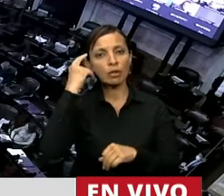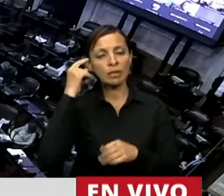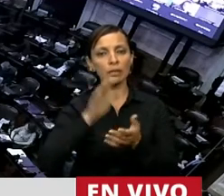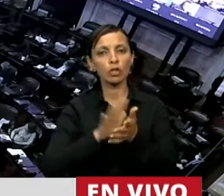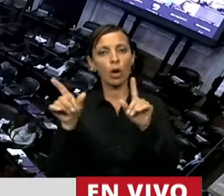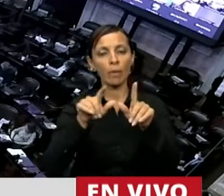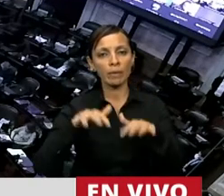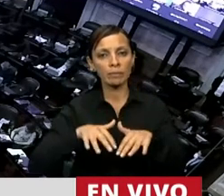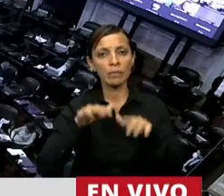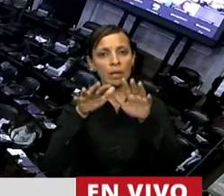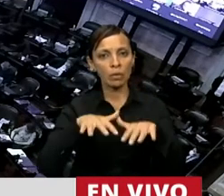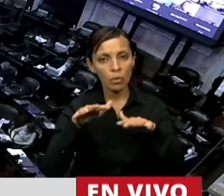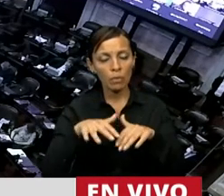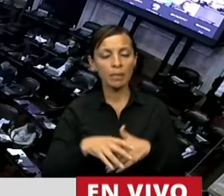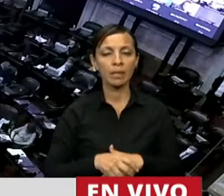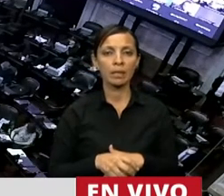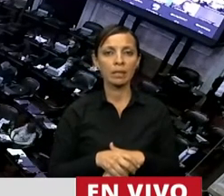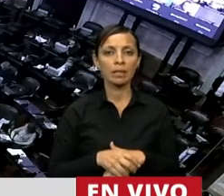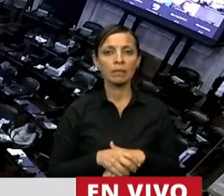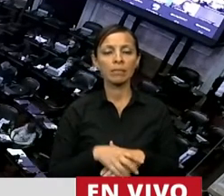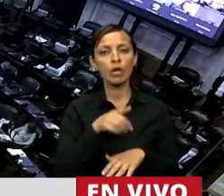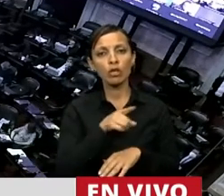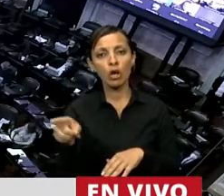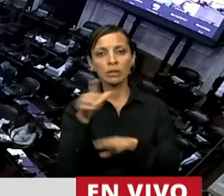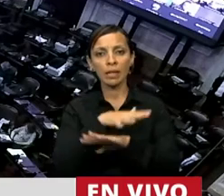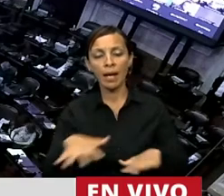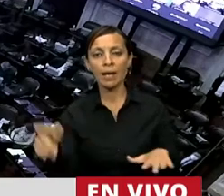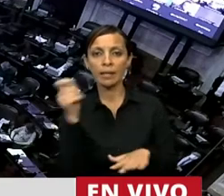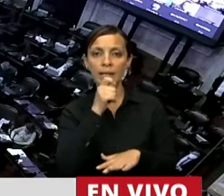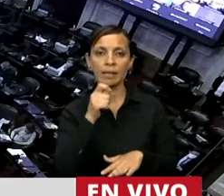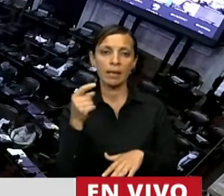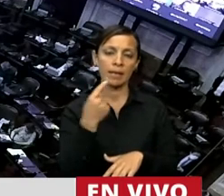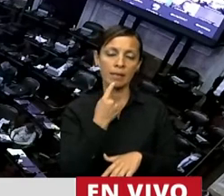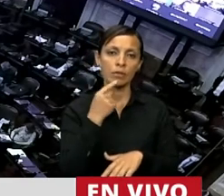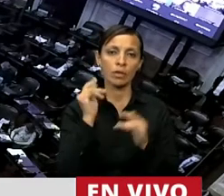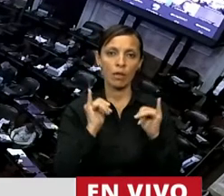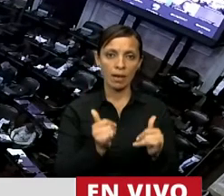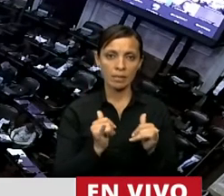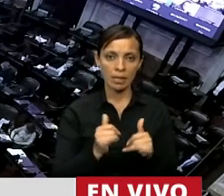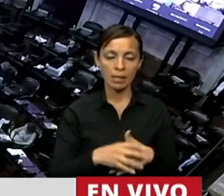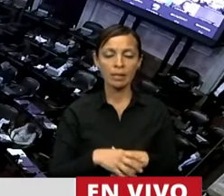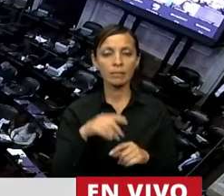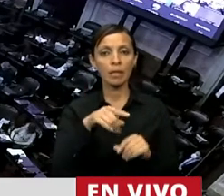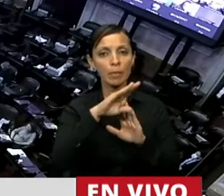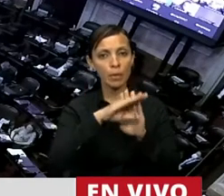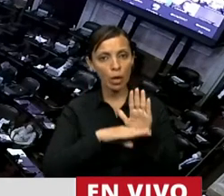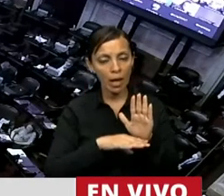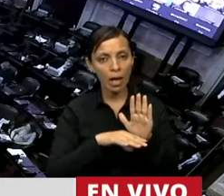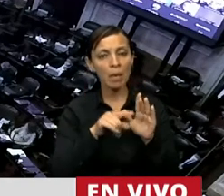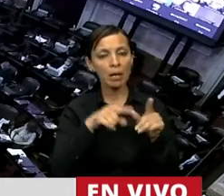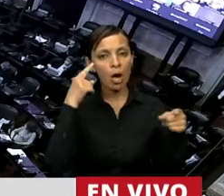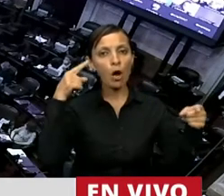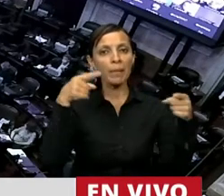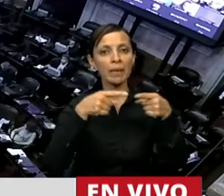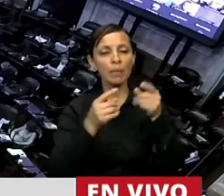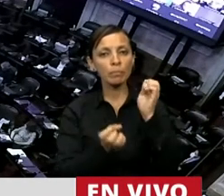o ciberacoso. Contra niñas, niños y adolescentes. Este programa tiene como objetivo